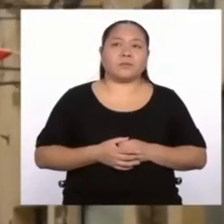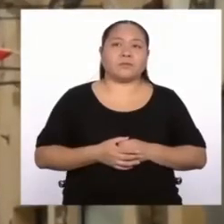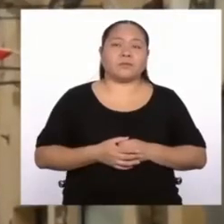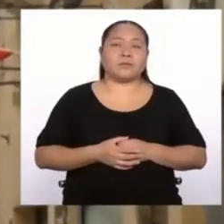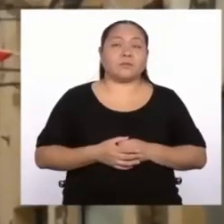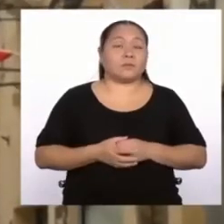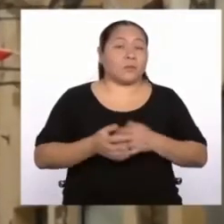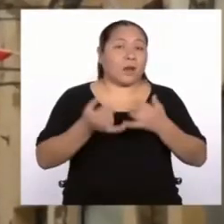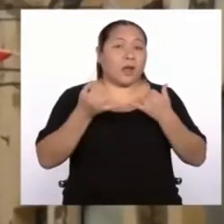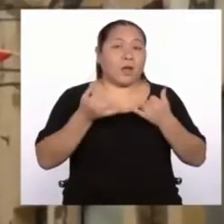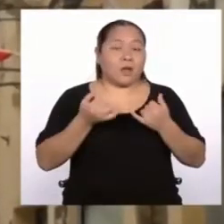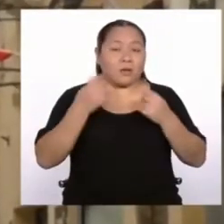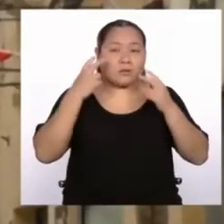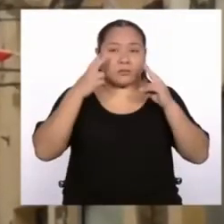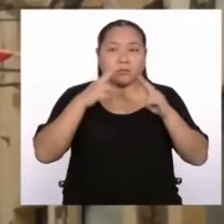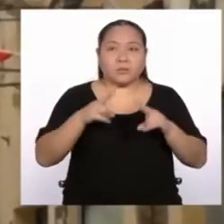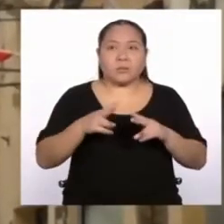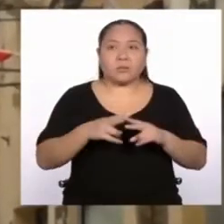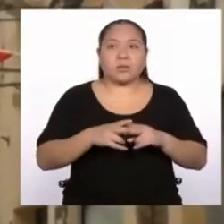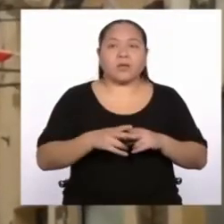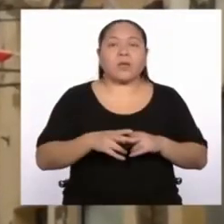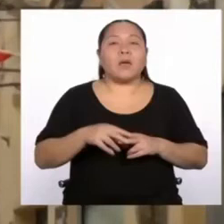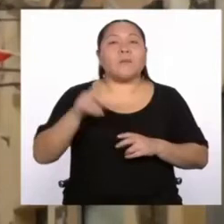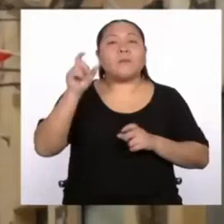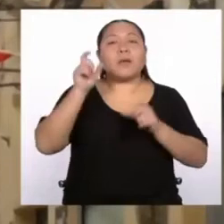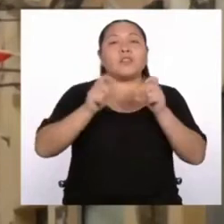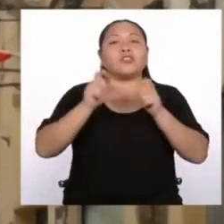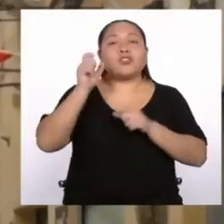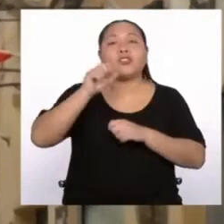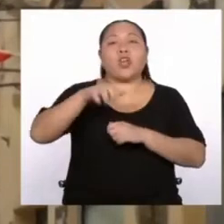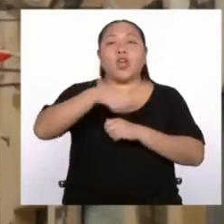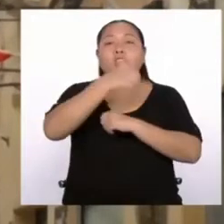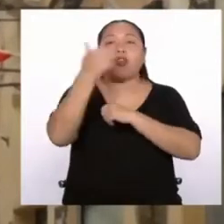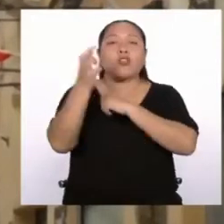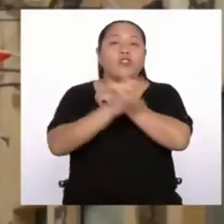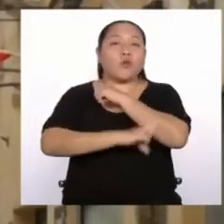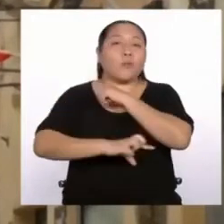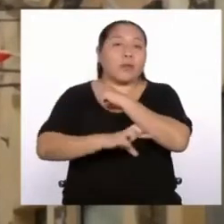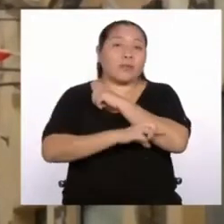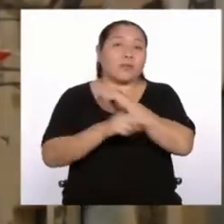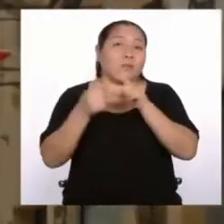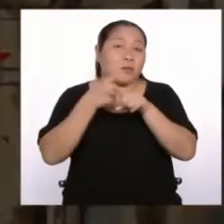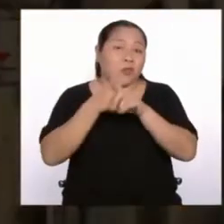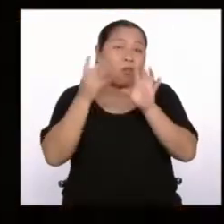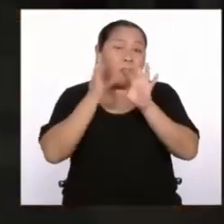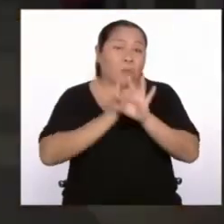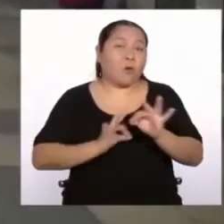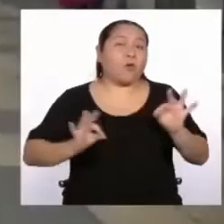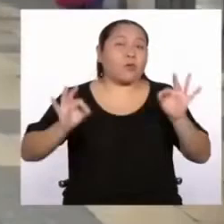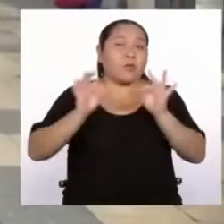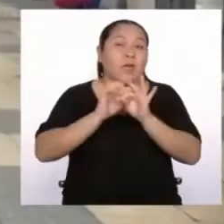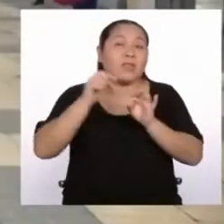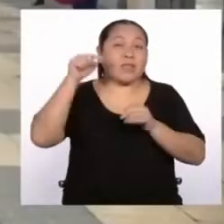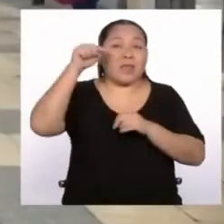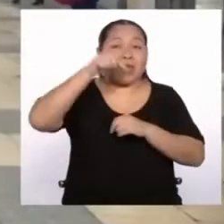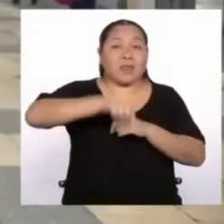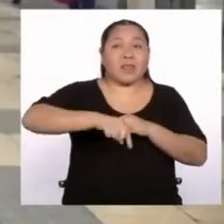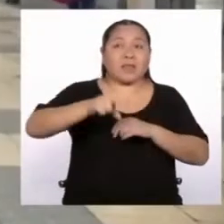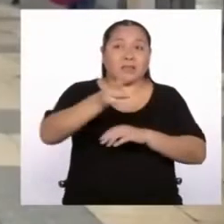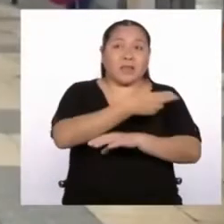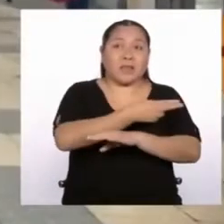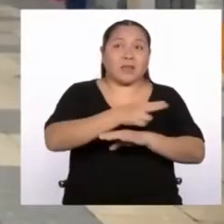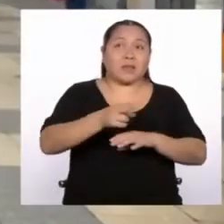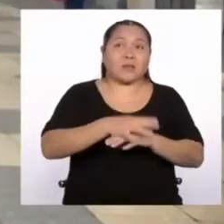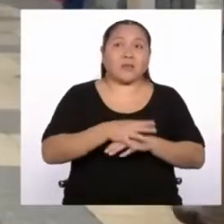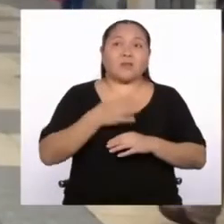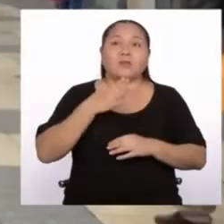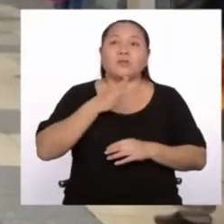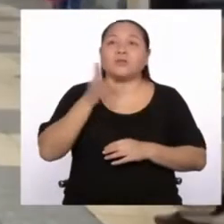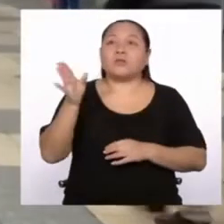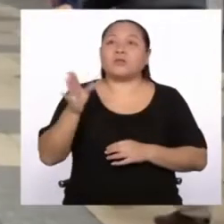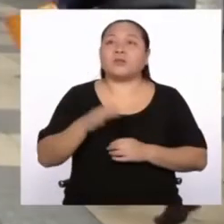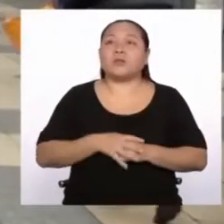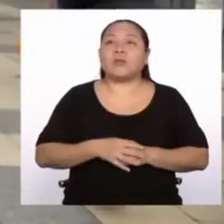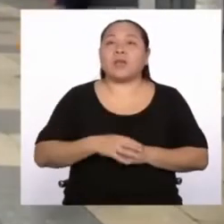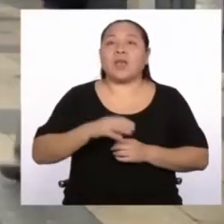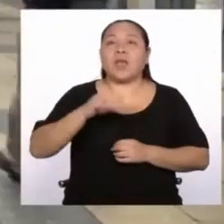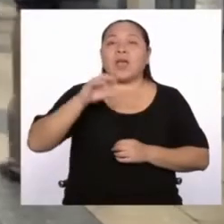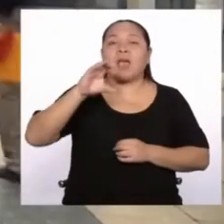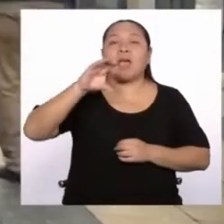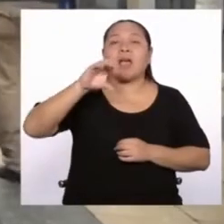Ahora vamos a hablar del extranjero más importante en toda esta historia del himno nacional. Me refiero a Claudio